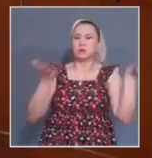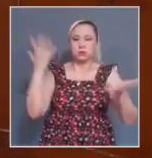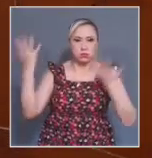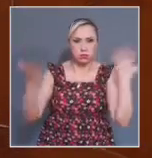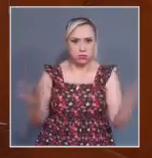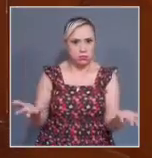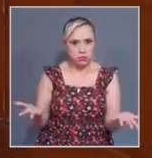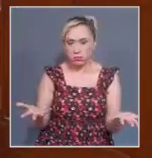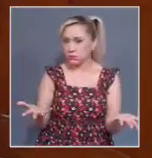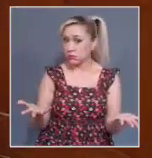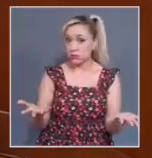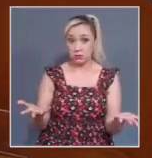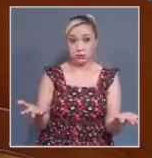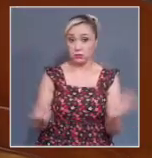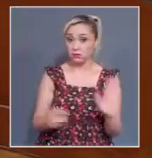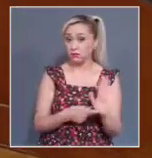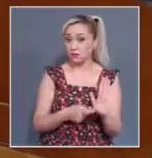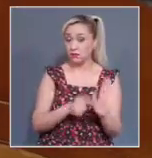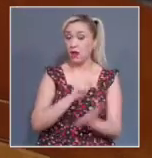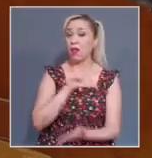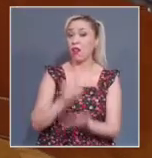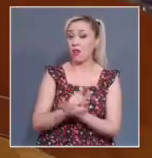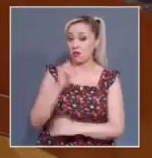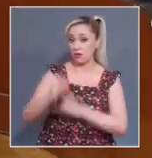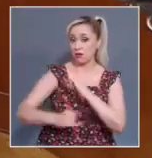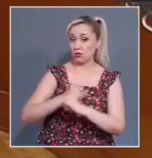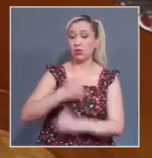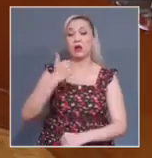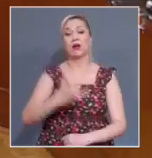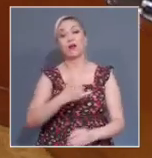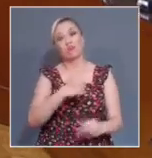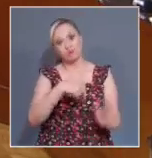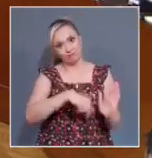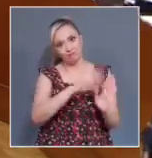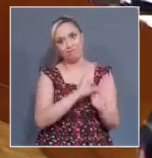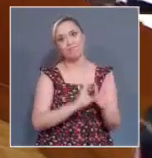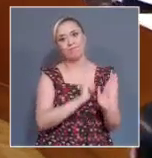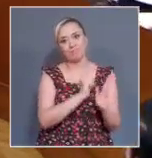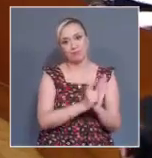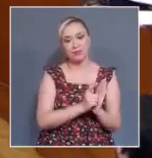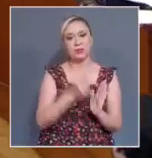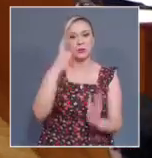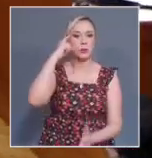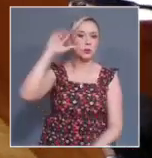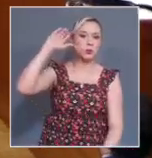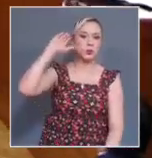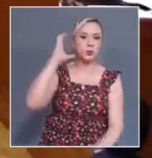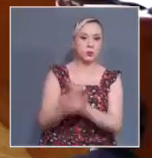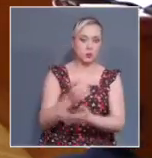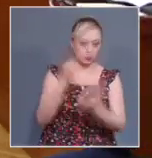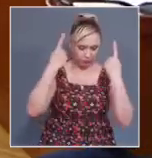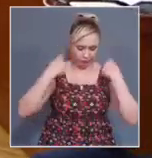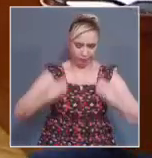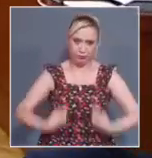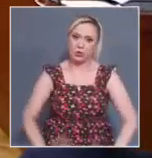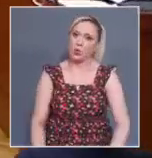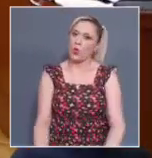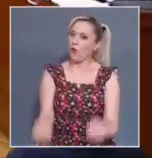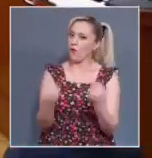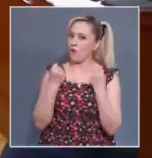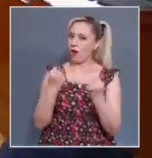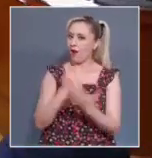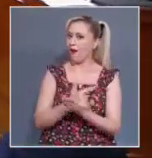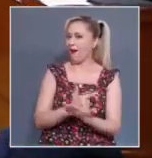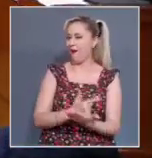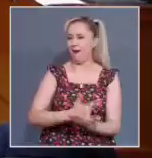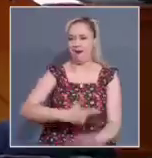en diversos tratados. Además, tiene consecuencias físicas, emocionales y psicológicas devastadoras que se ven agravadas en